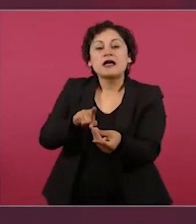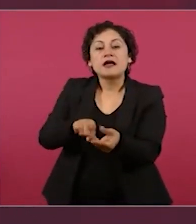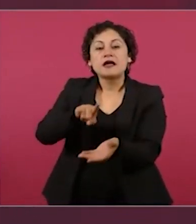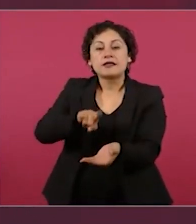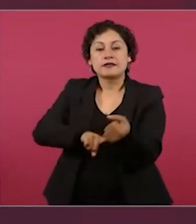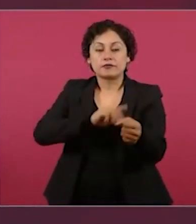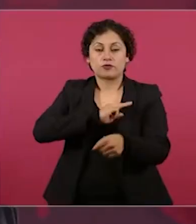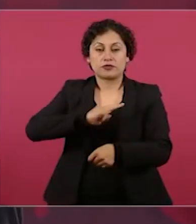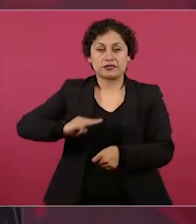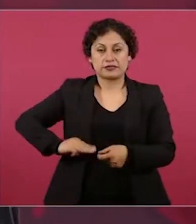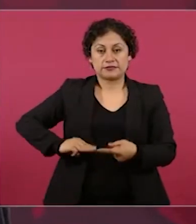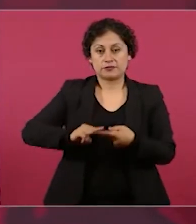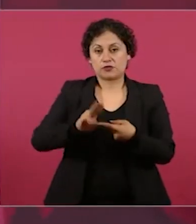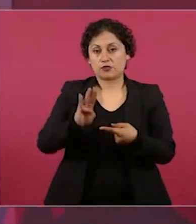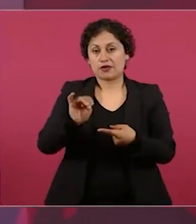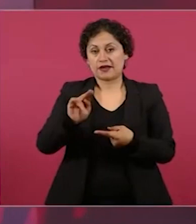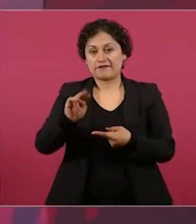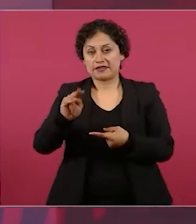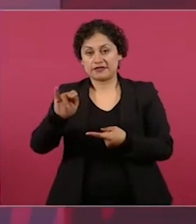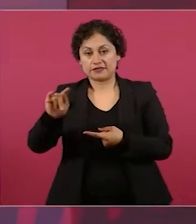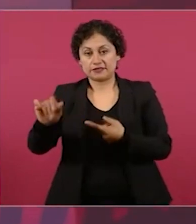Buena Vista, en Apatzingán,